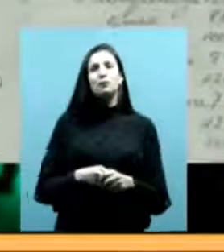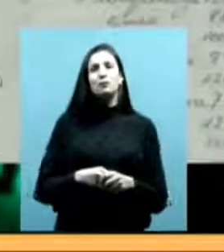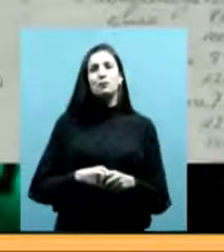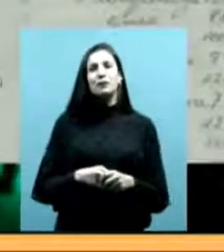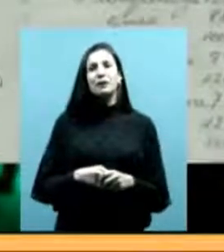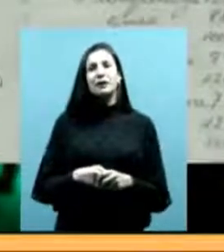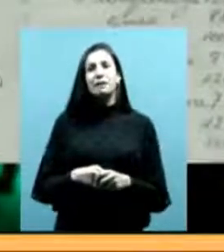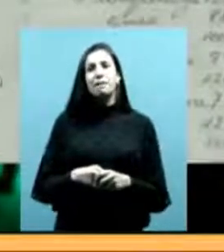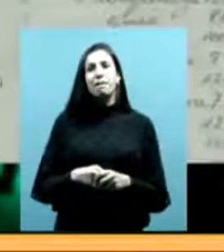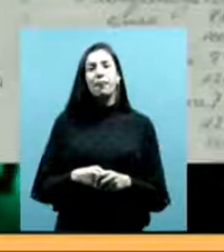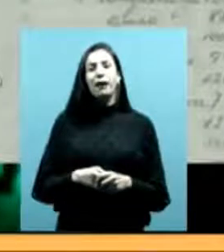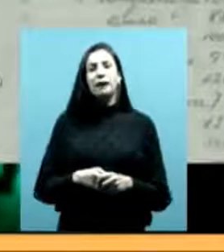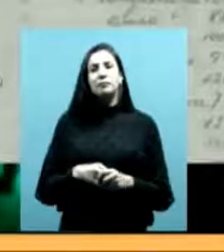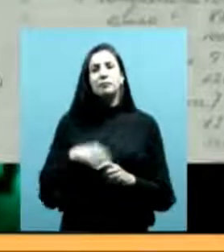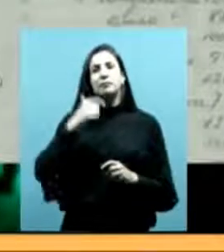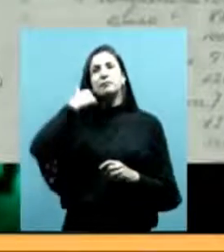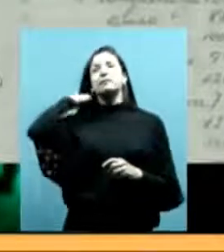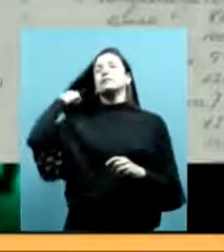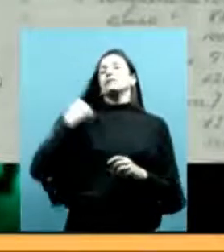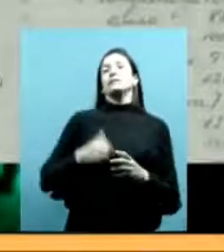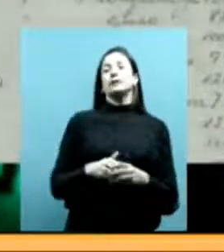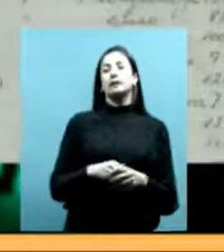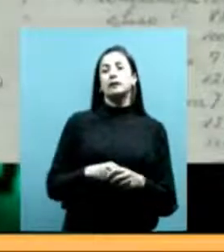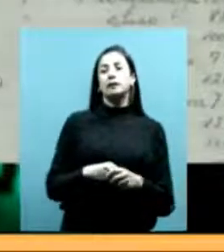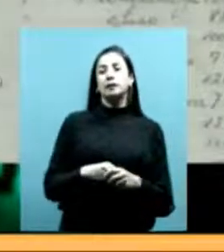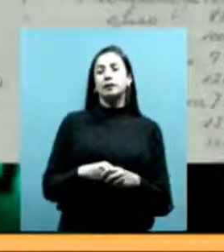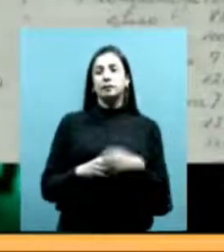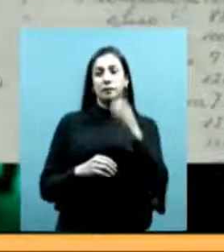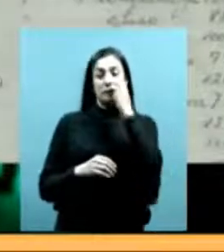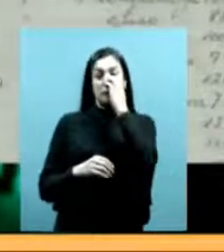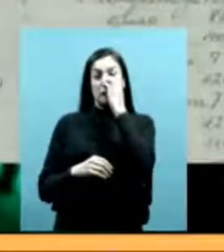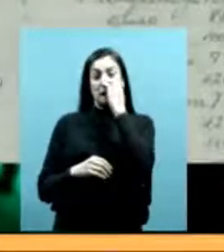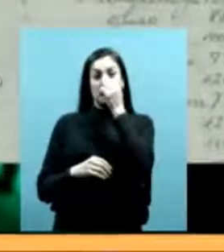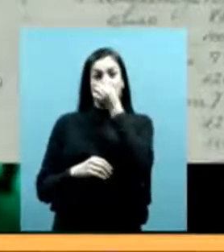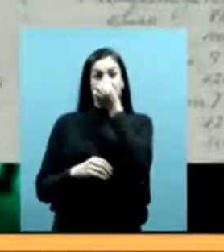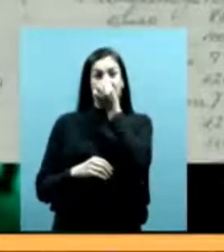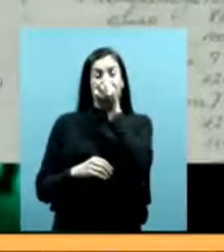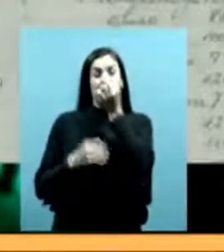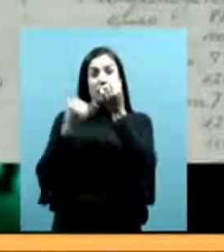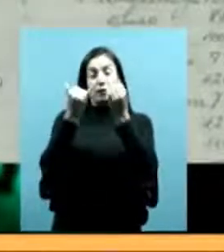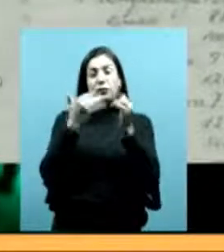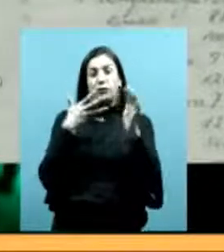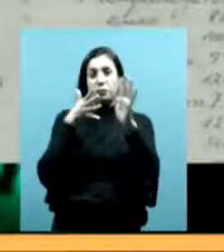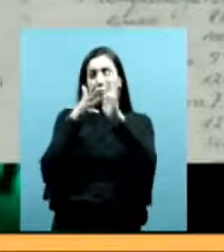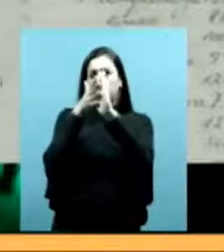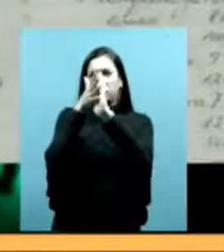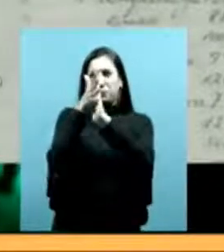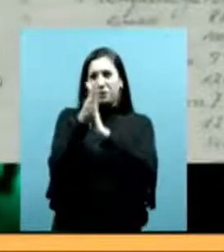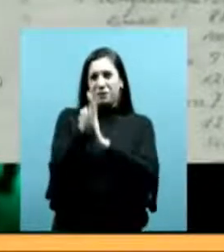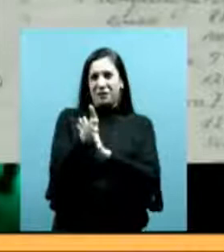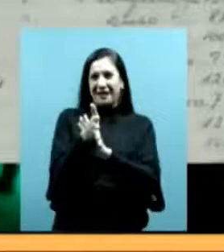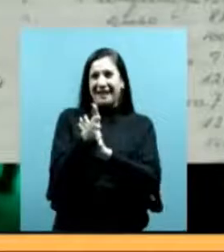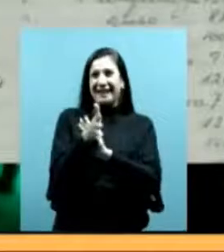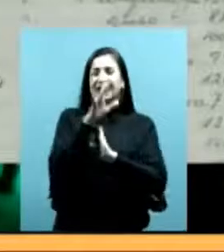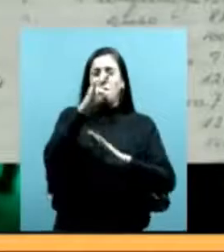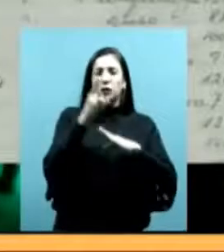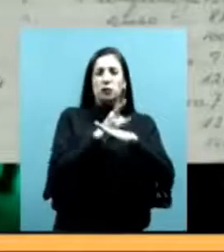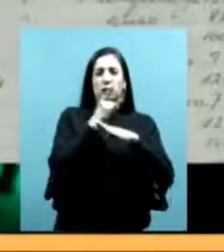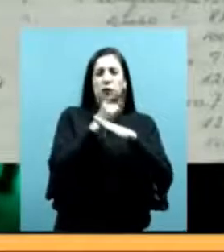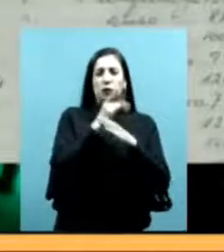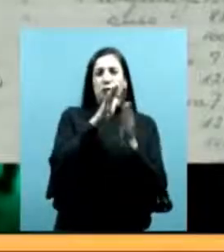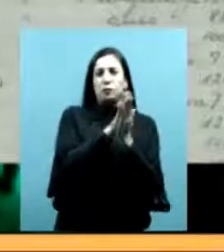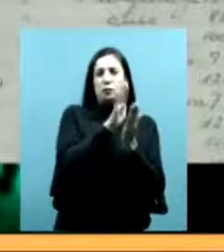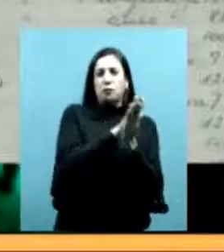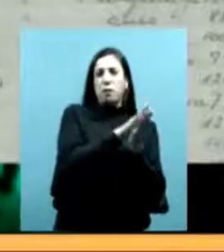gustaría empezar contando un poco, en esta lógica de los capeles, cuáles son